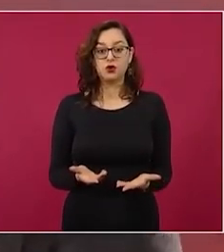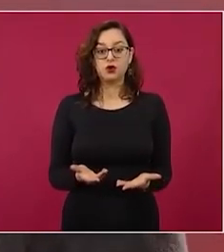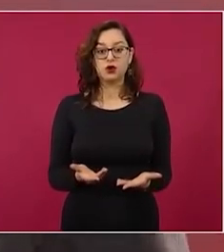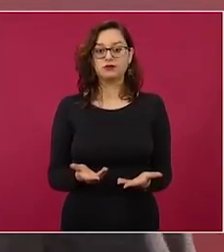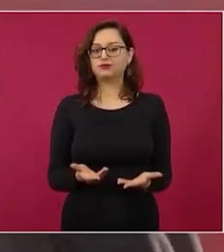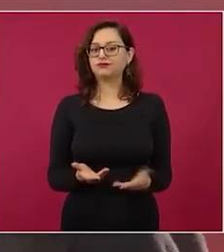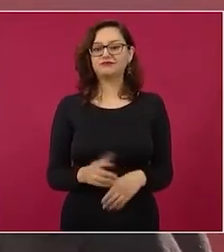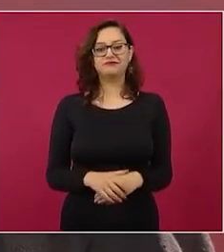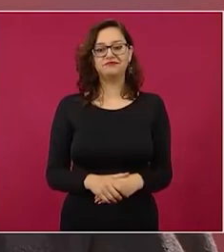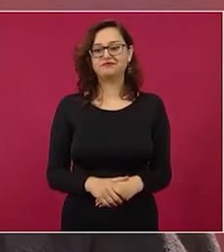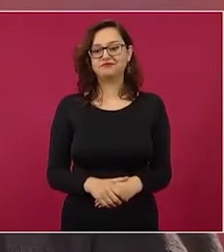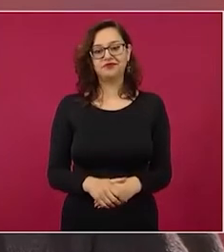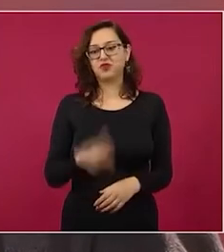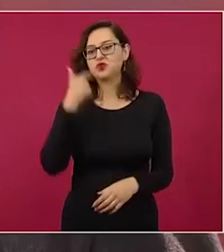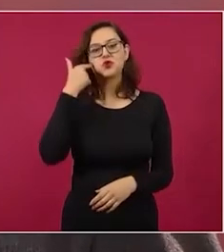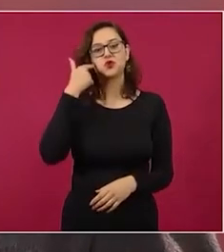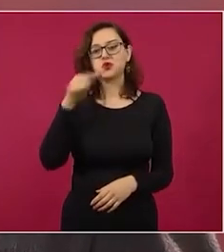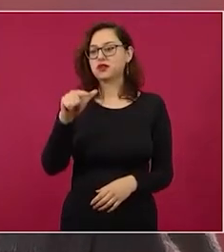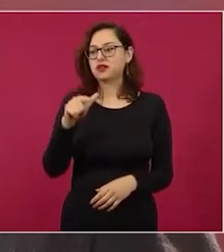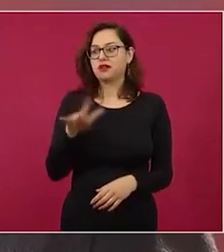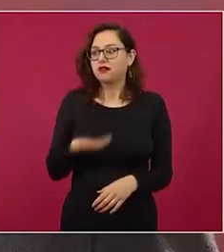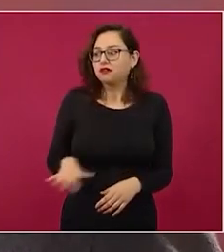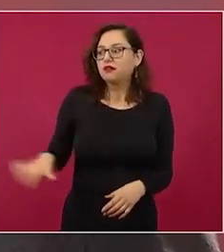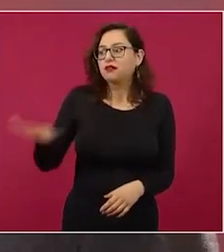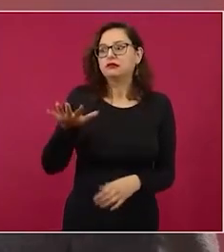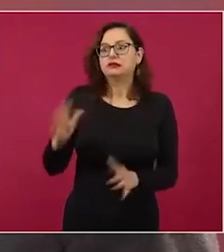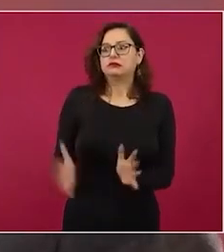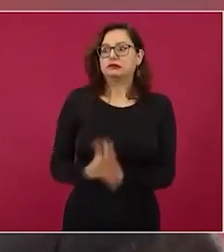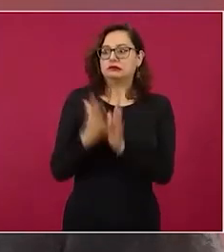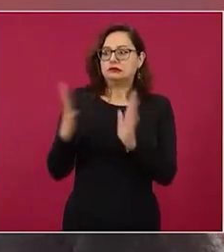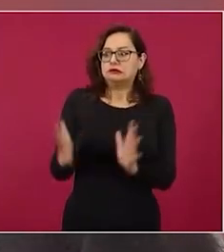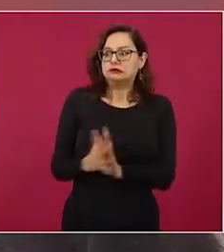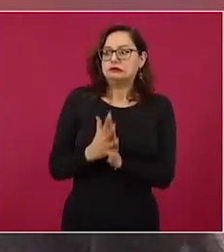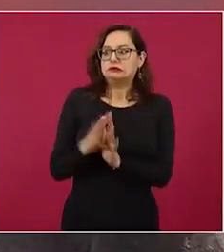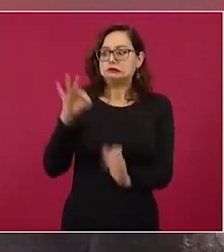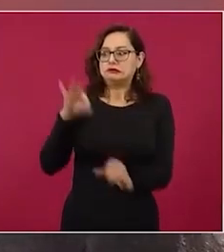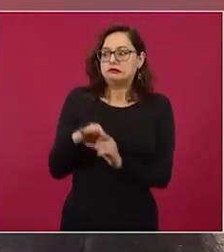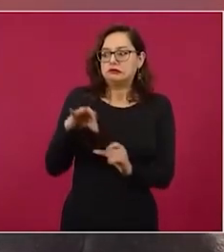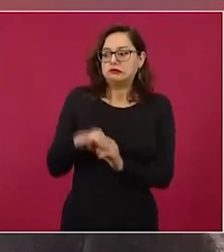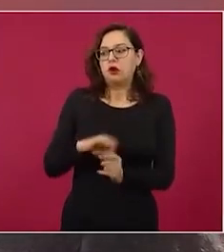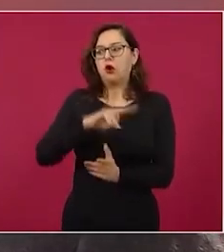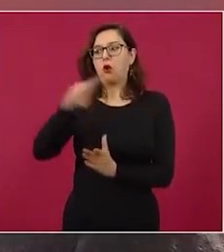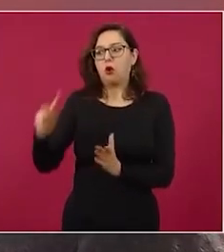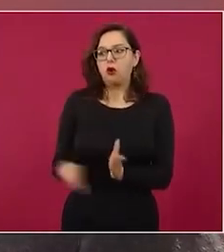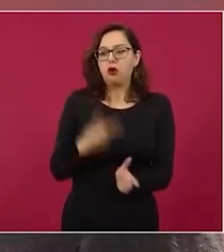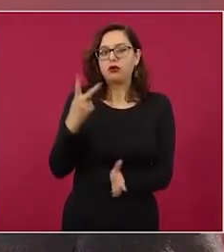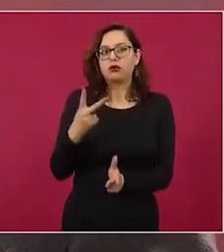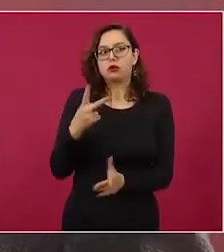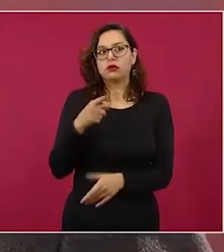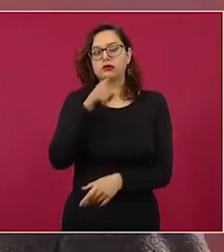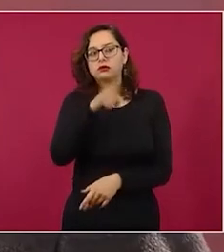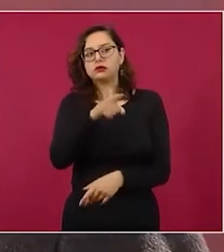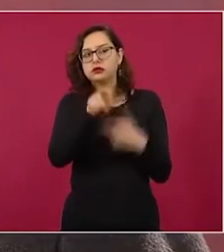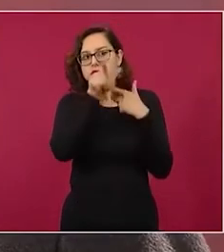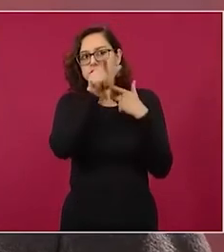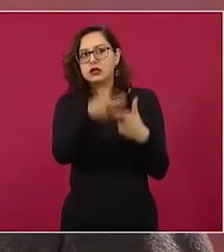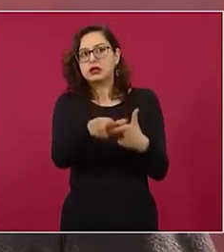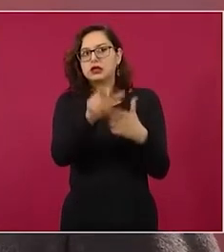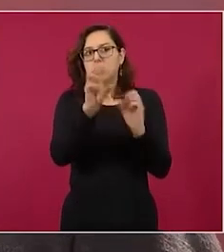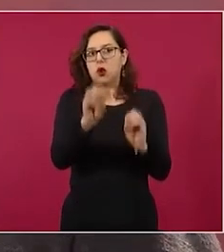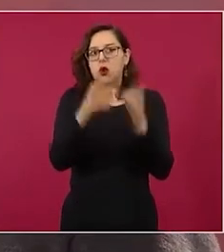porque no son demócratas no les gusta que sea el pueblo el que decida